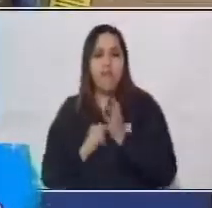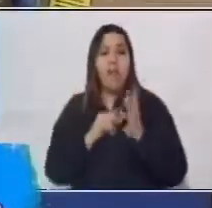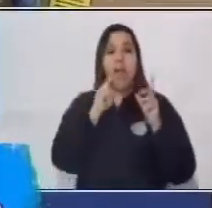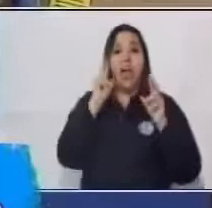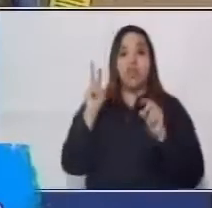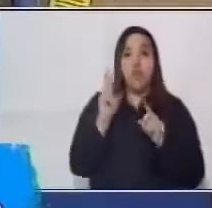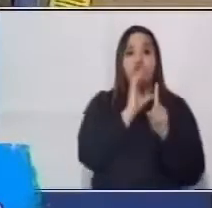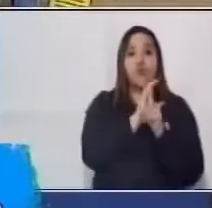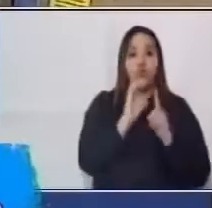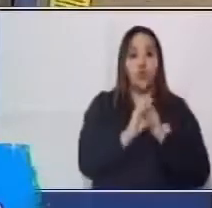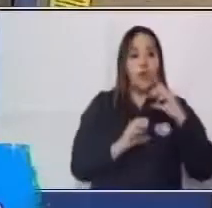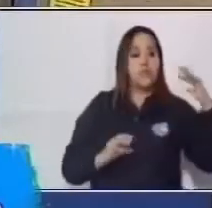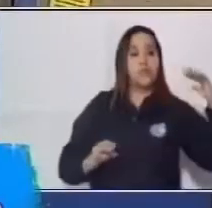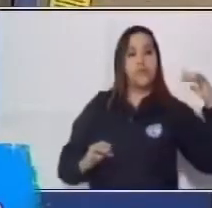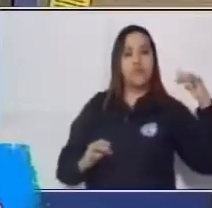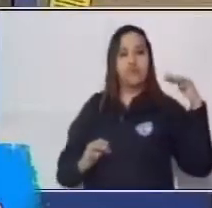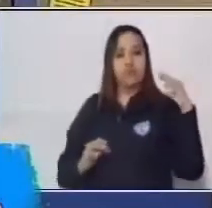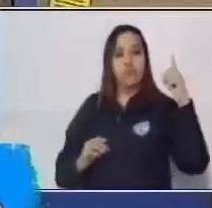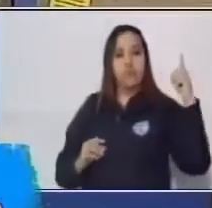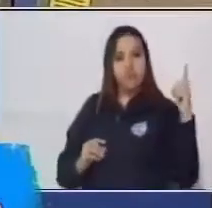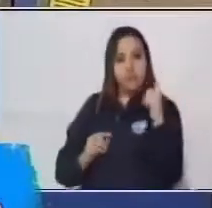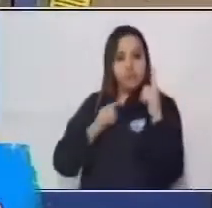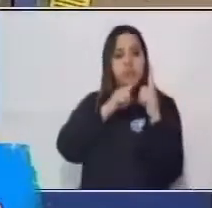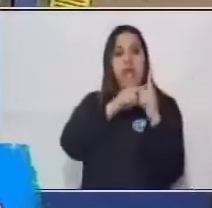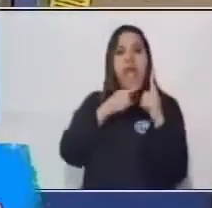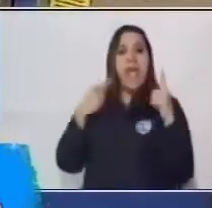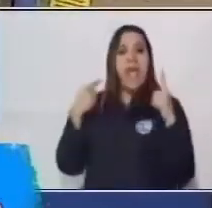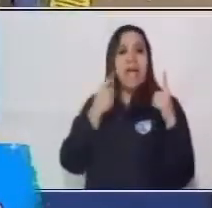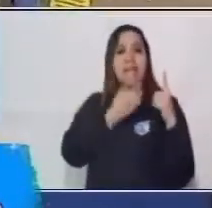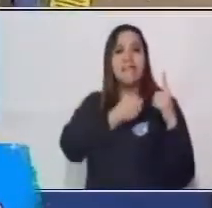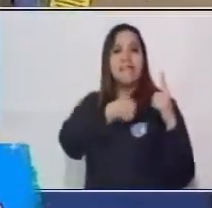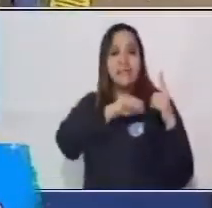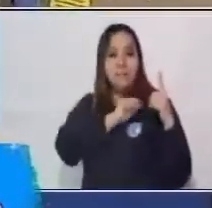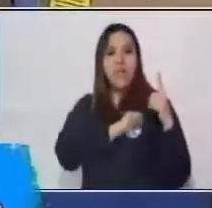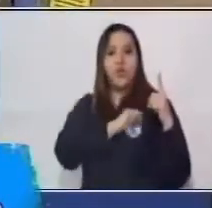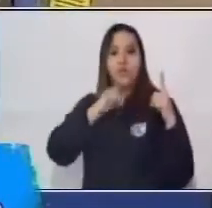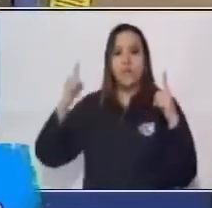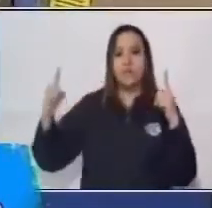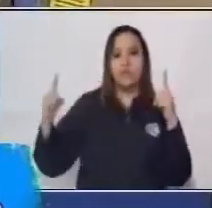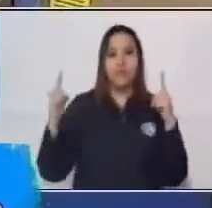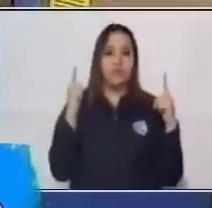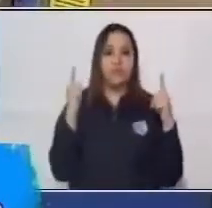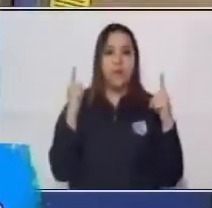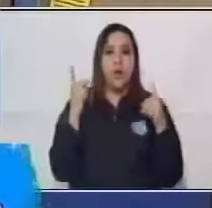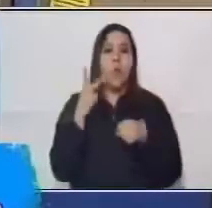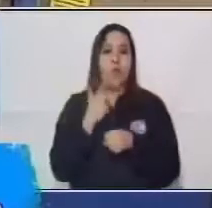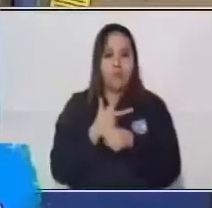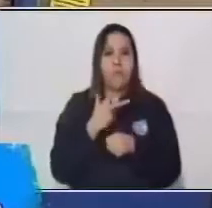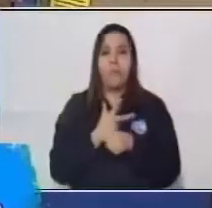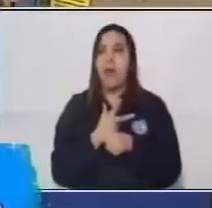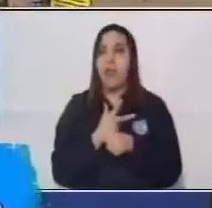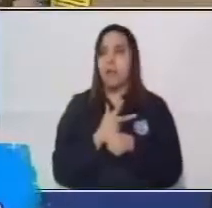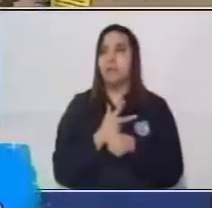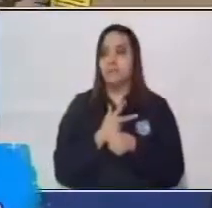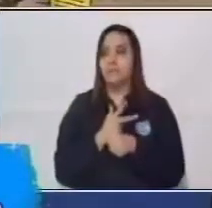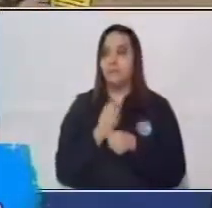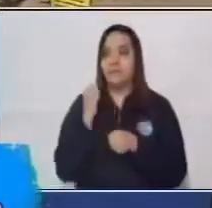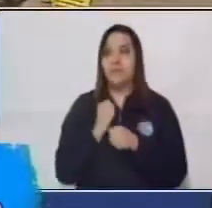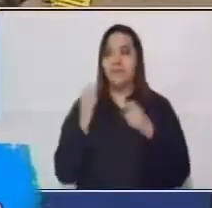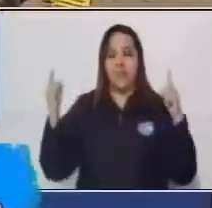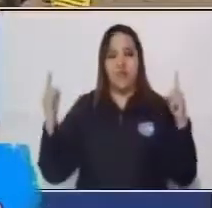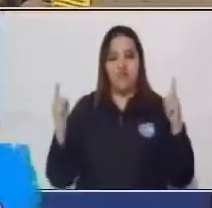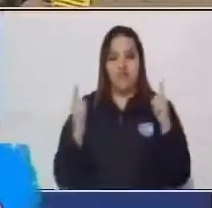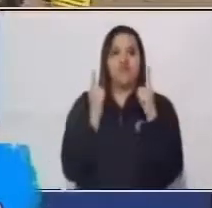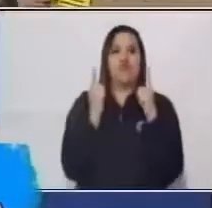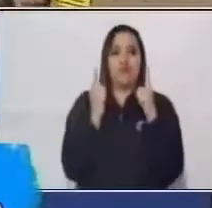Entonces, yo te quiero mostrar un ejemplo de lo que escribía Cristóbal Colón en ese momento en su